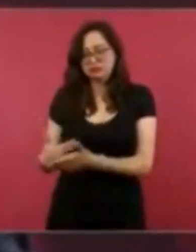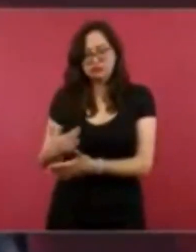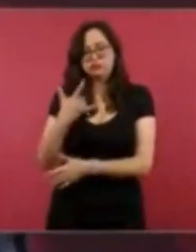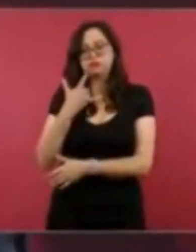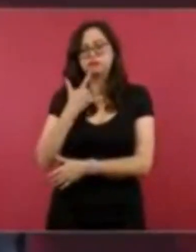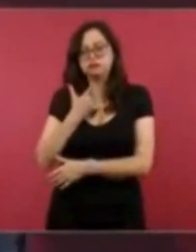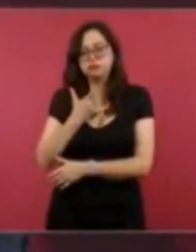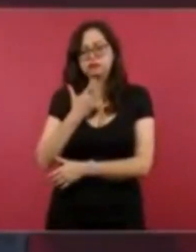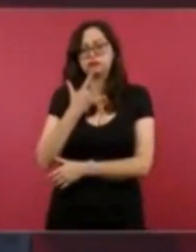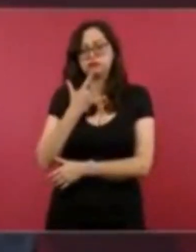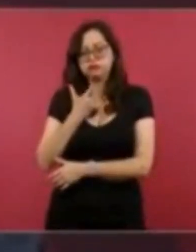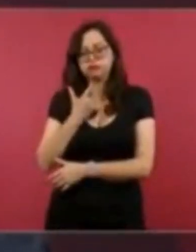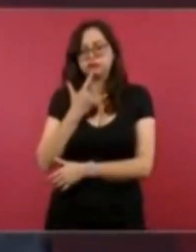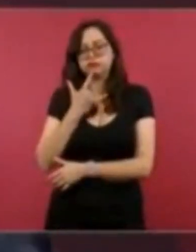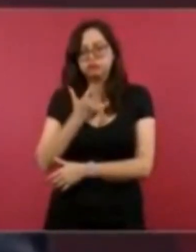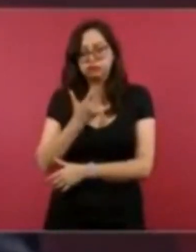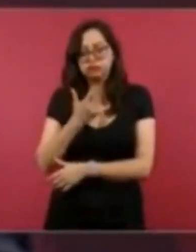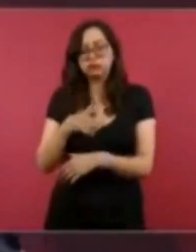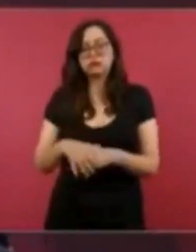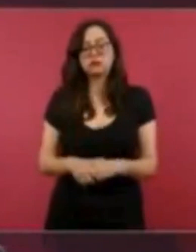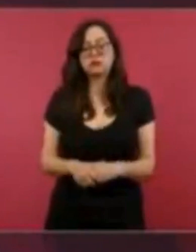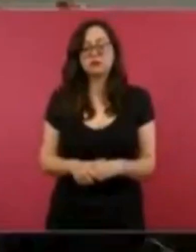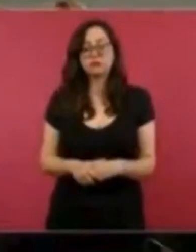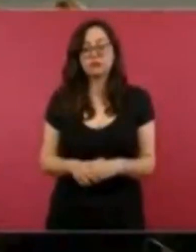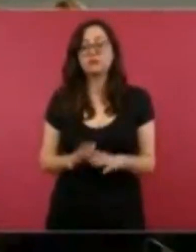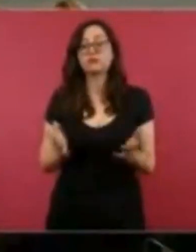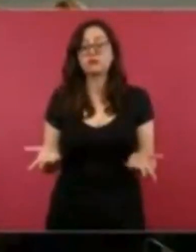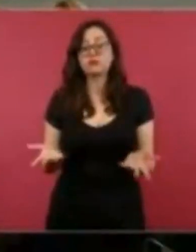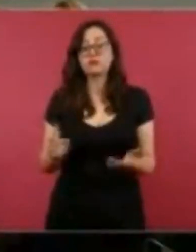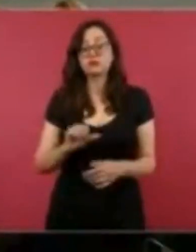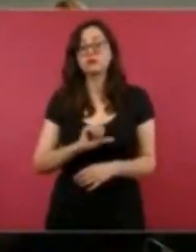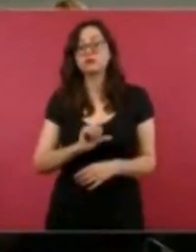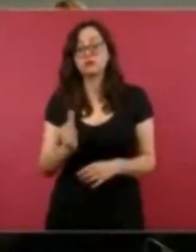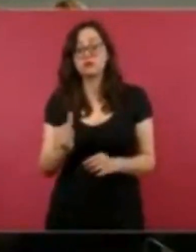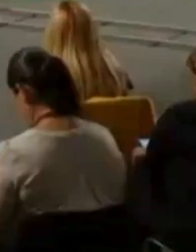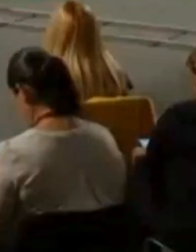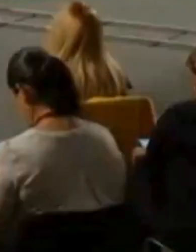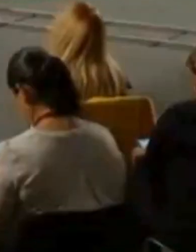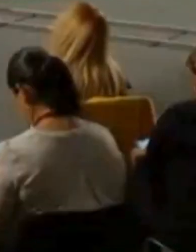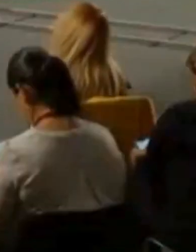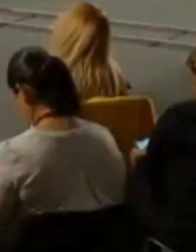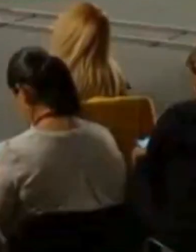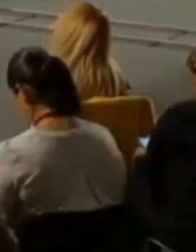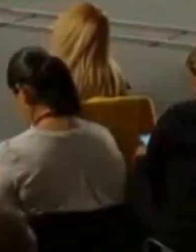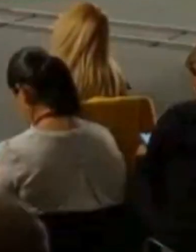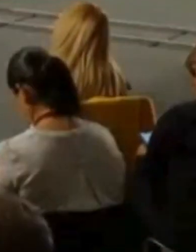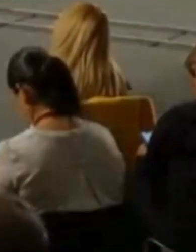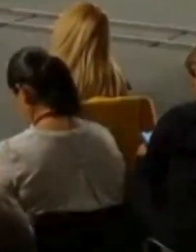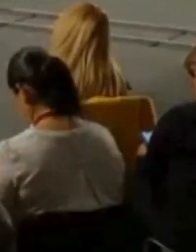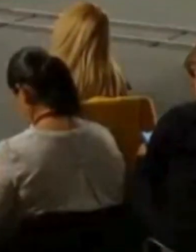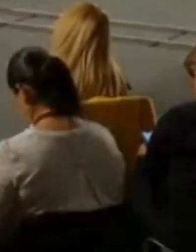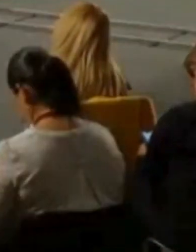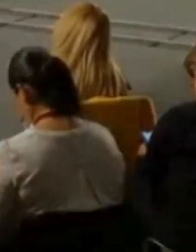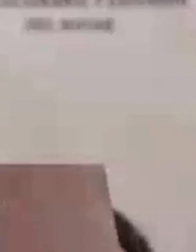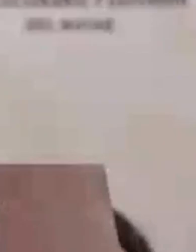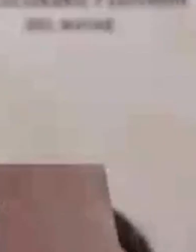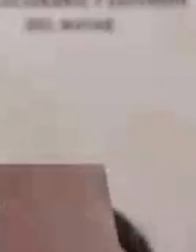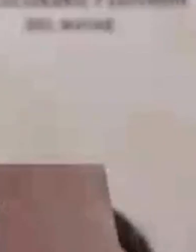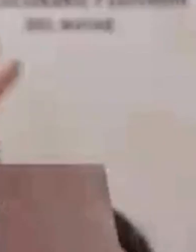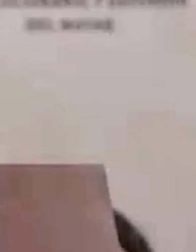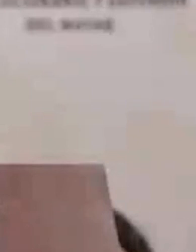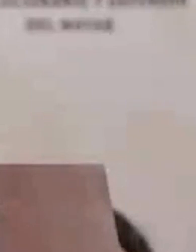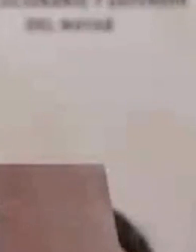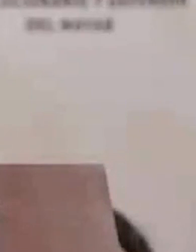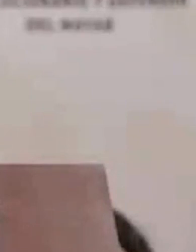Por lo que respecta al piñanete, otra tarea también de enorme magnitud, en esa zona que está